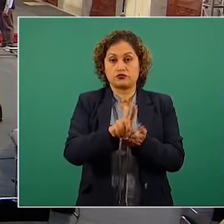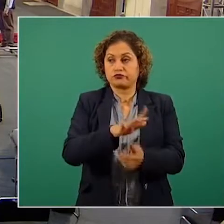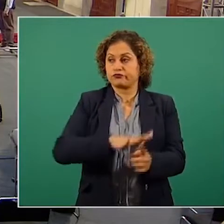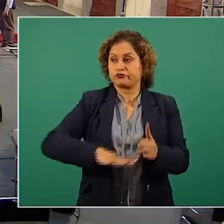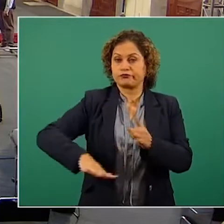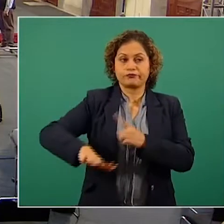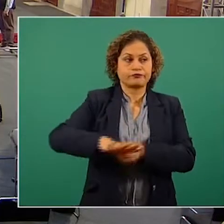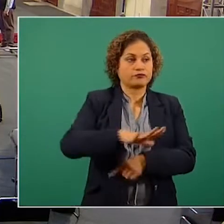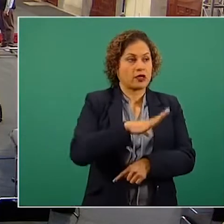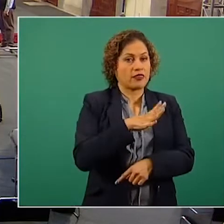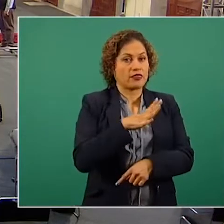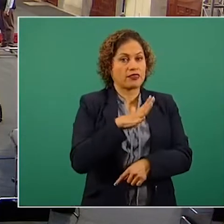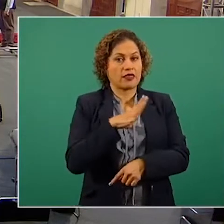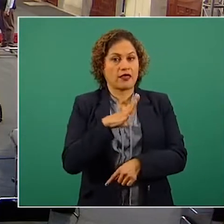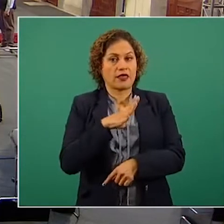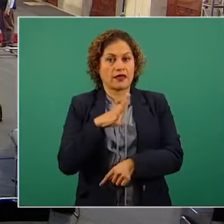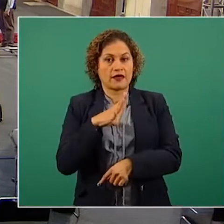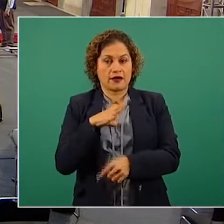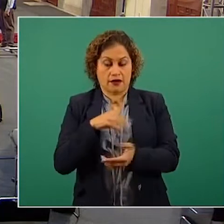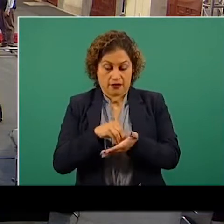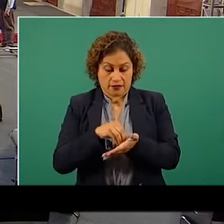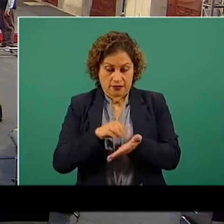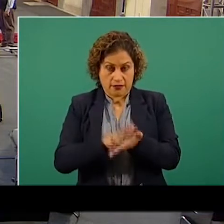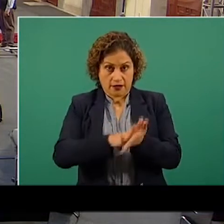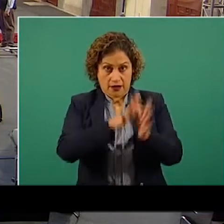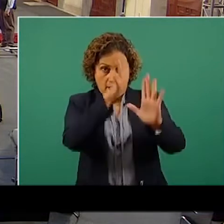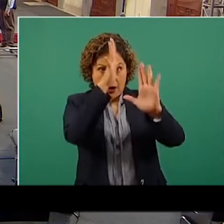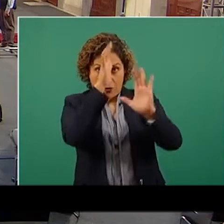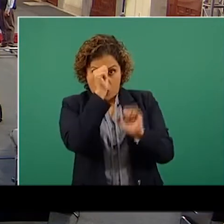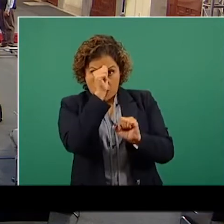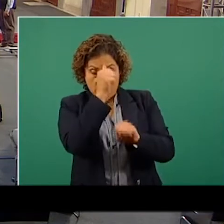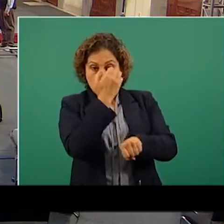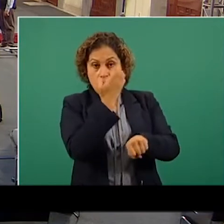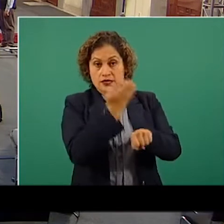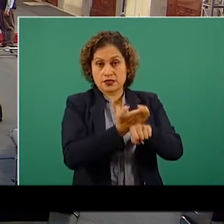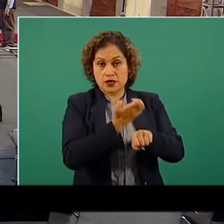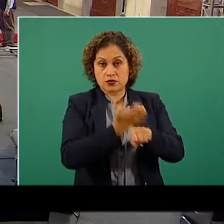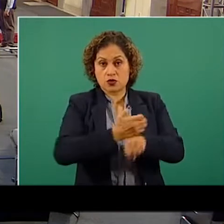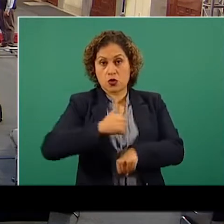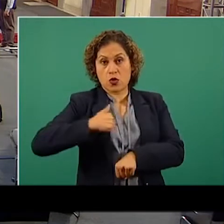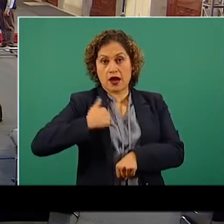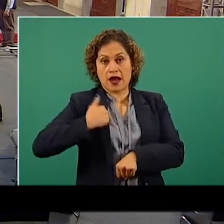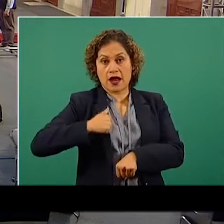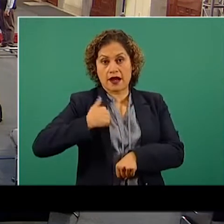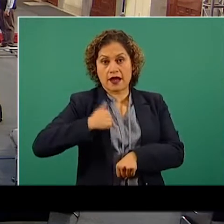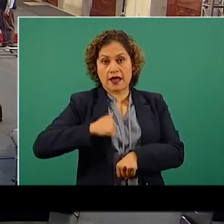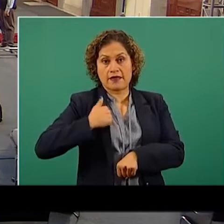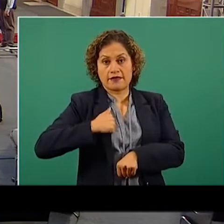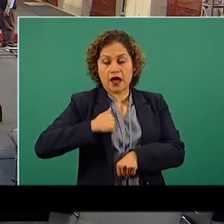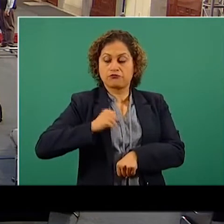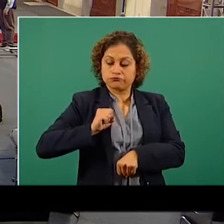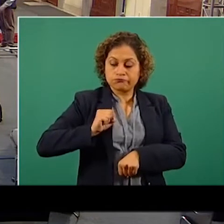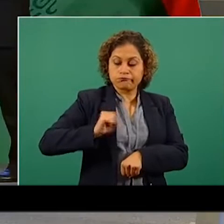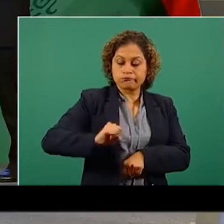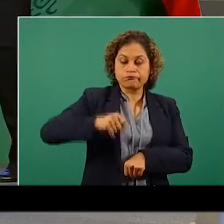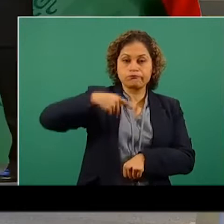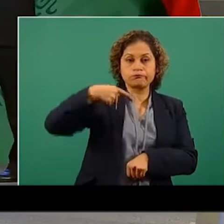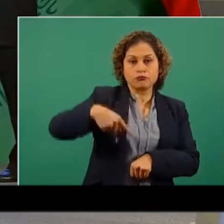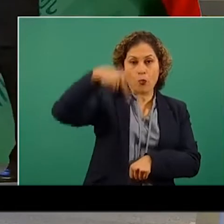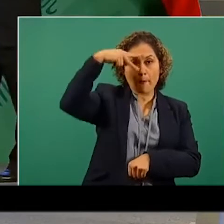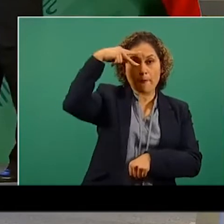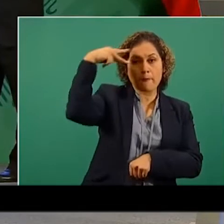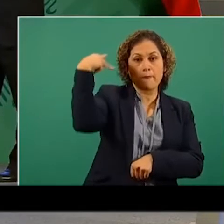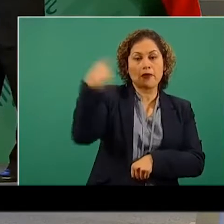conforme a este tratado, Estados Unidos y Canadá reconoce que México se reserva su derecho soberano de reformar su